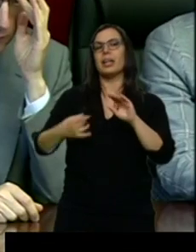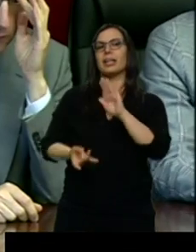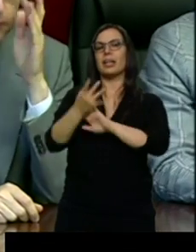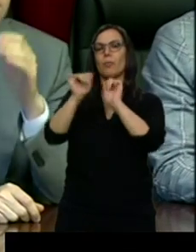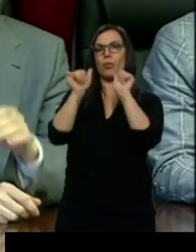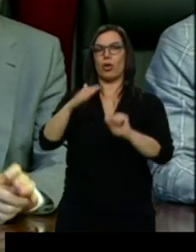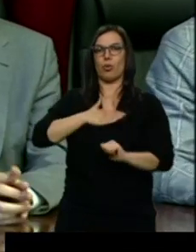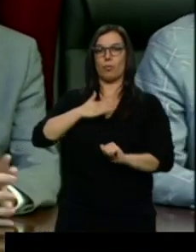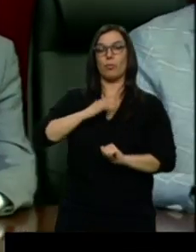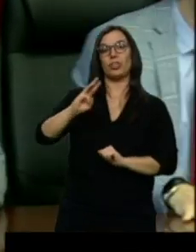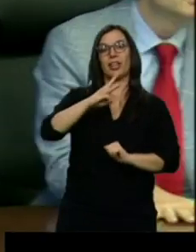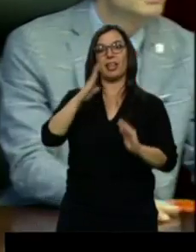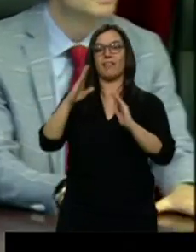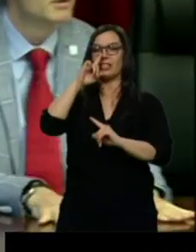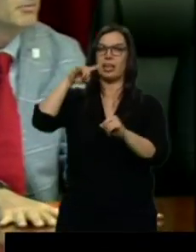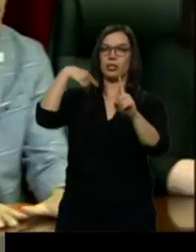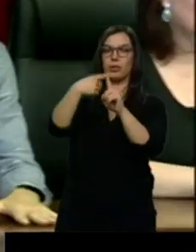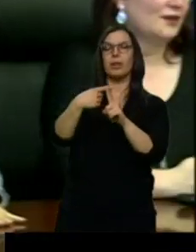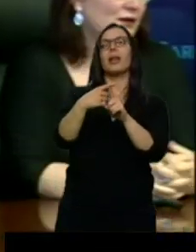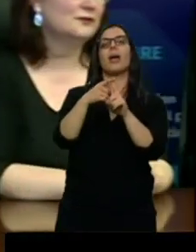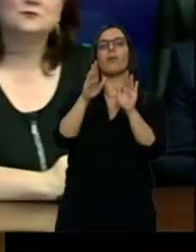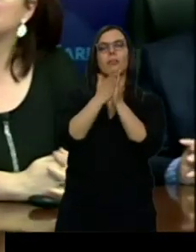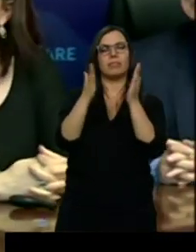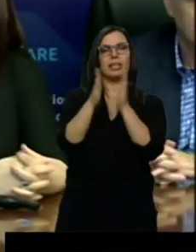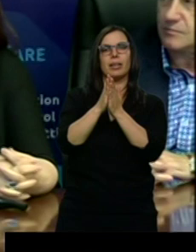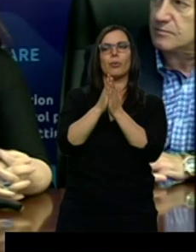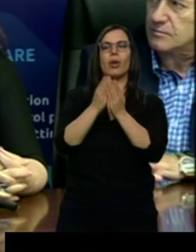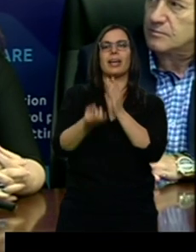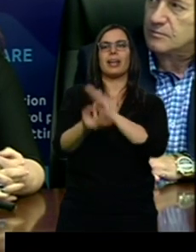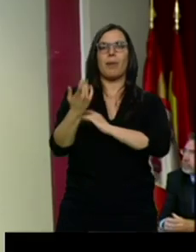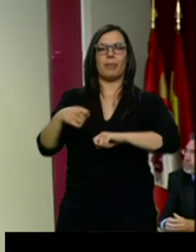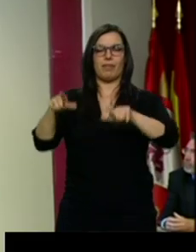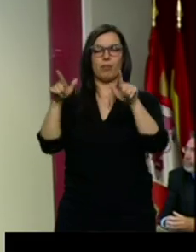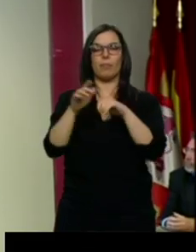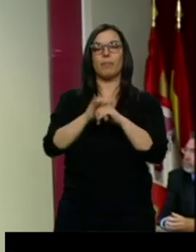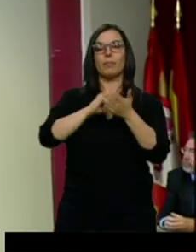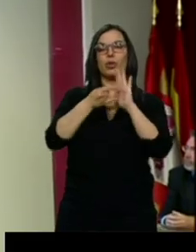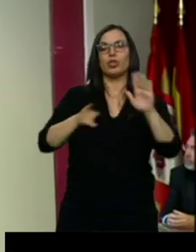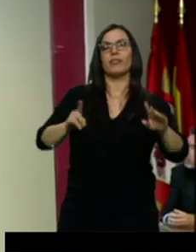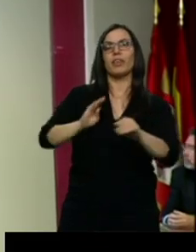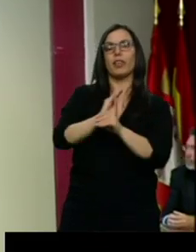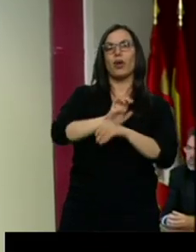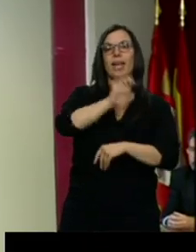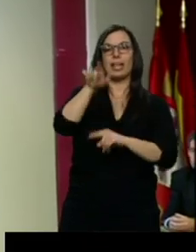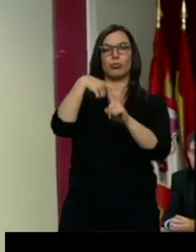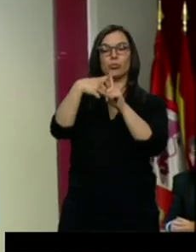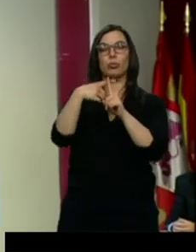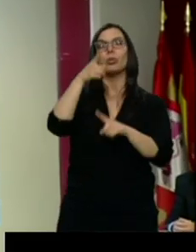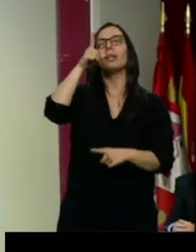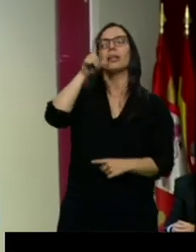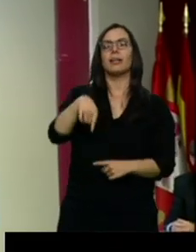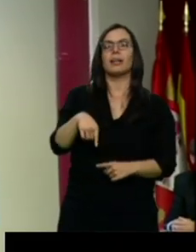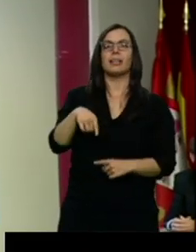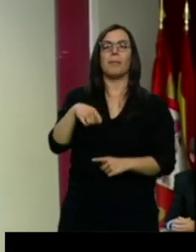con la publicación de un e-book y la puesta en marcha de una plataforma. El proyecto cuenta con financiación de Erasmus Plus y en él participan, junto a la Universidad de